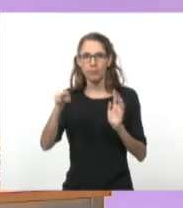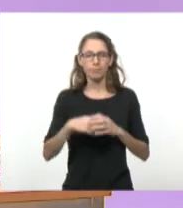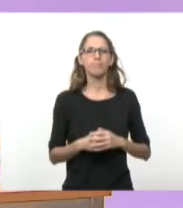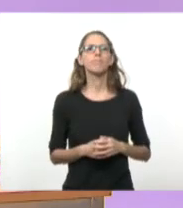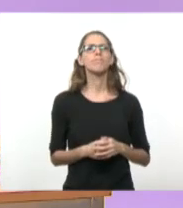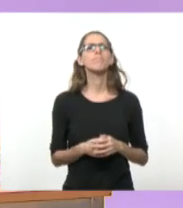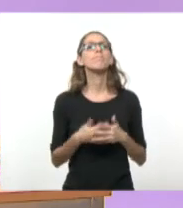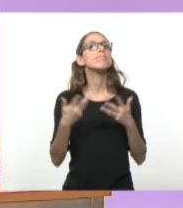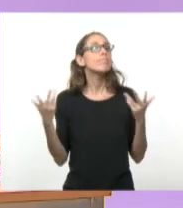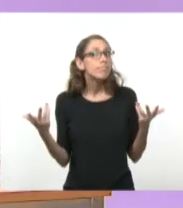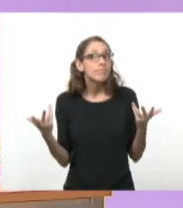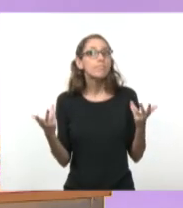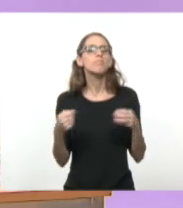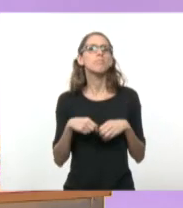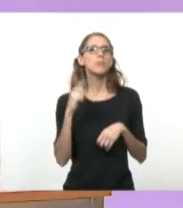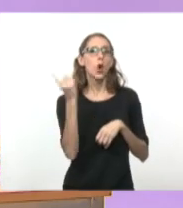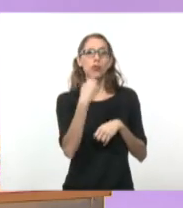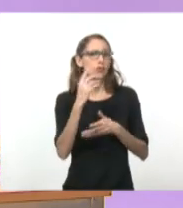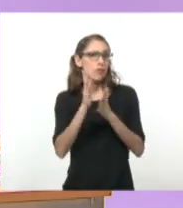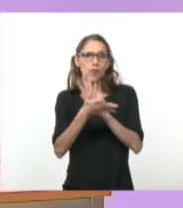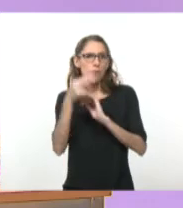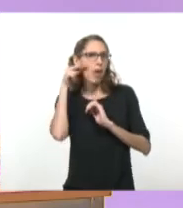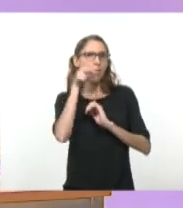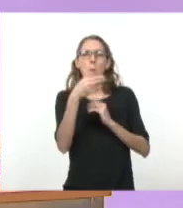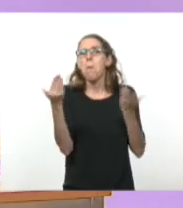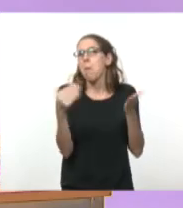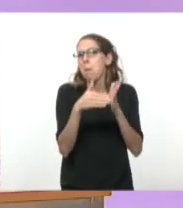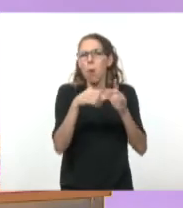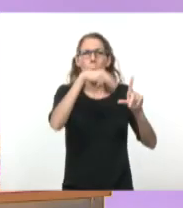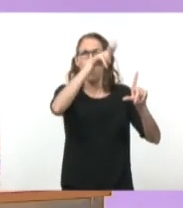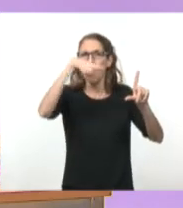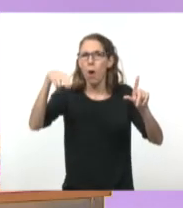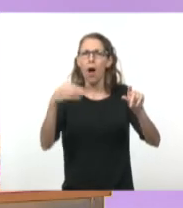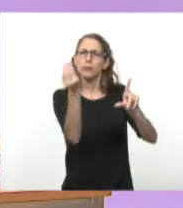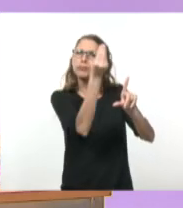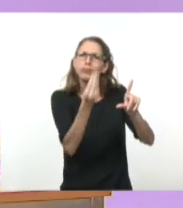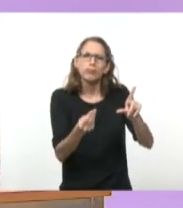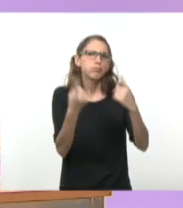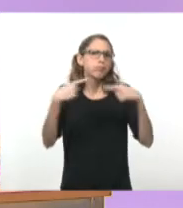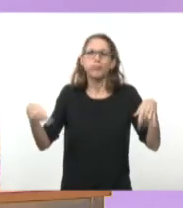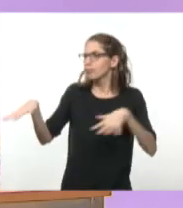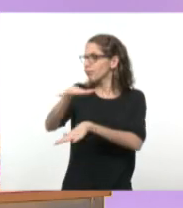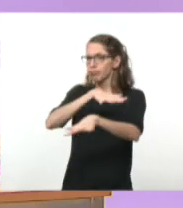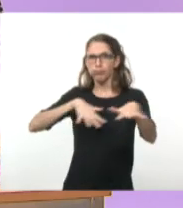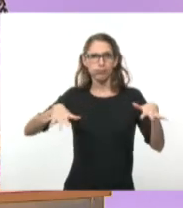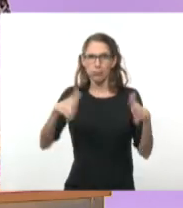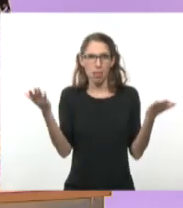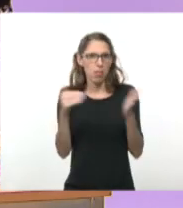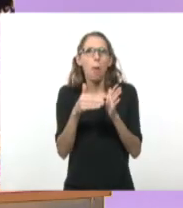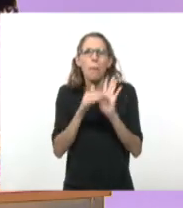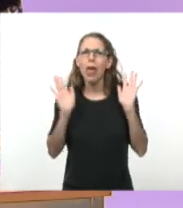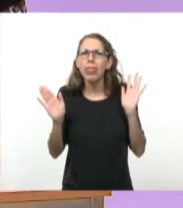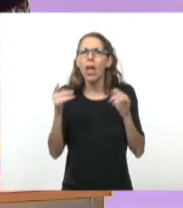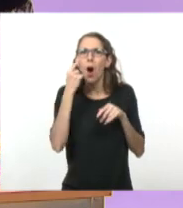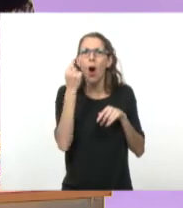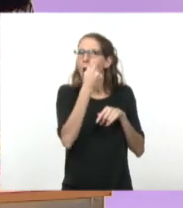Esto que miramos, sea un dibujo, una pintura o sea lo que tenemos en nuestro entorno, estos recorridos del